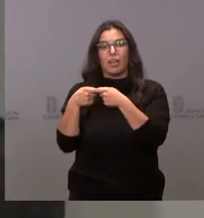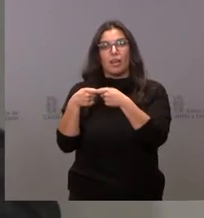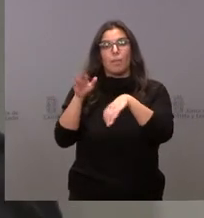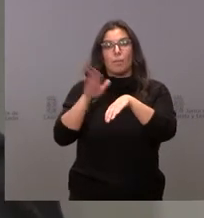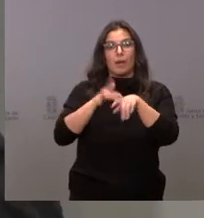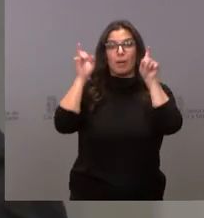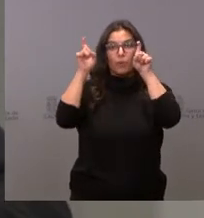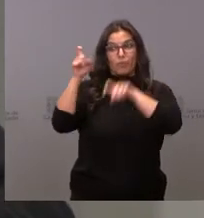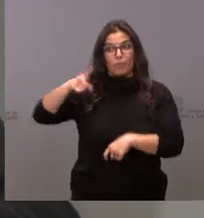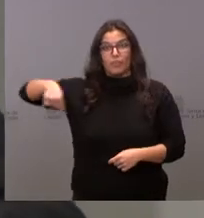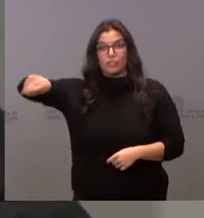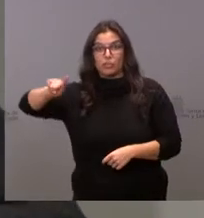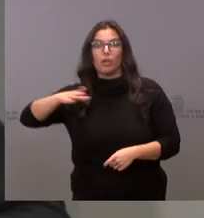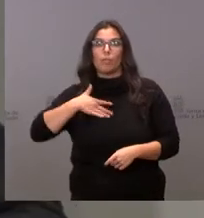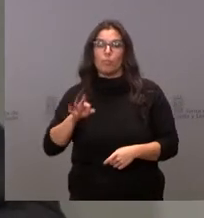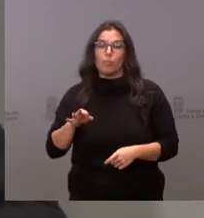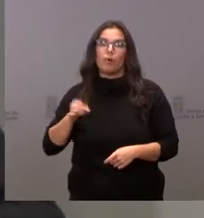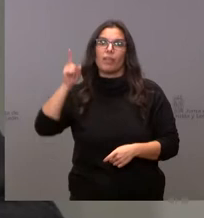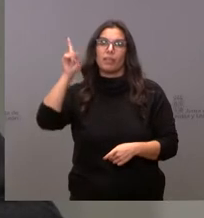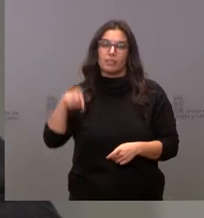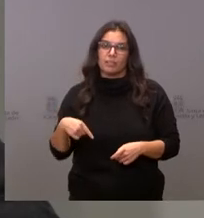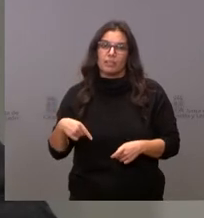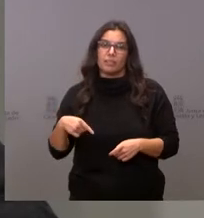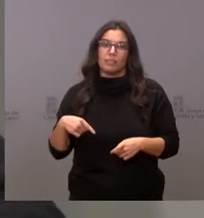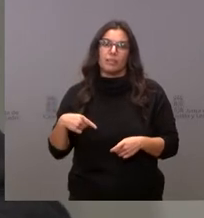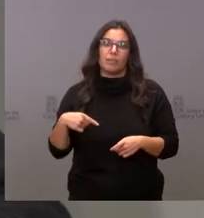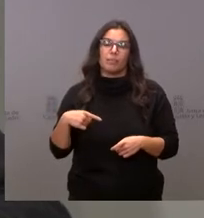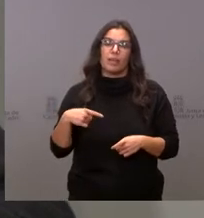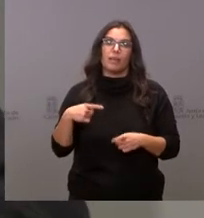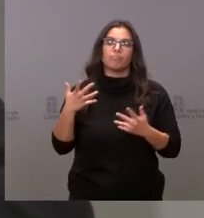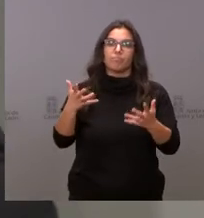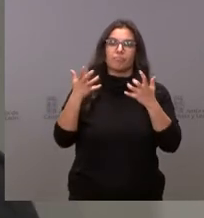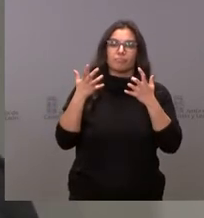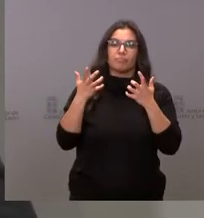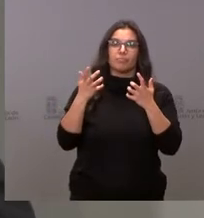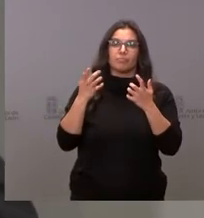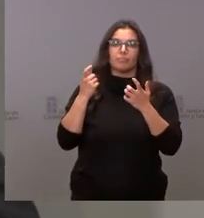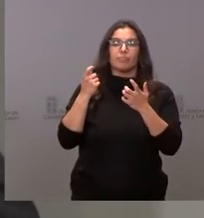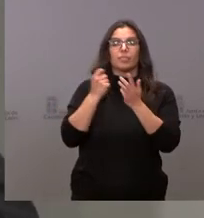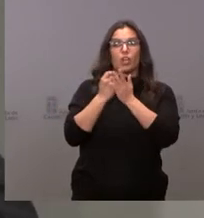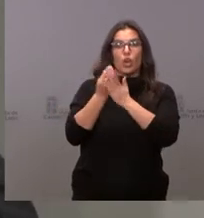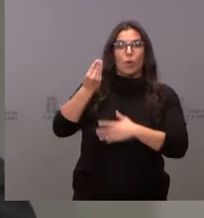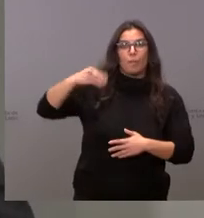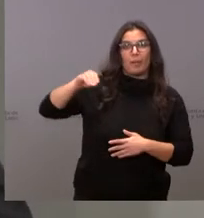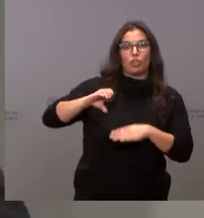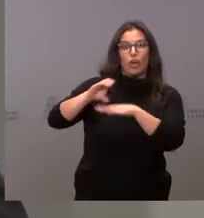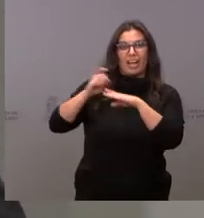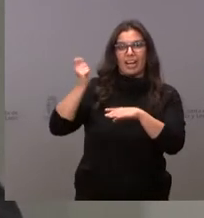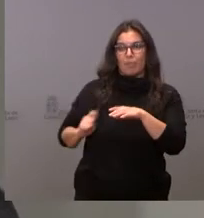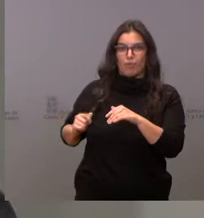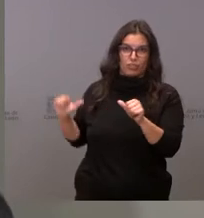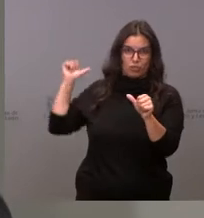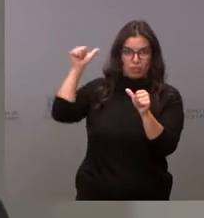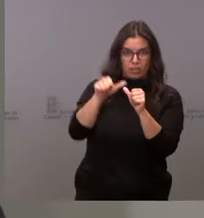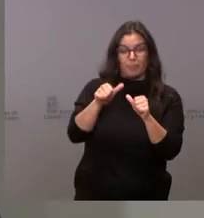docentes de estos centros se puedan beneficiar del complemento de carrera profesional. Como